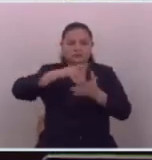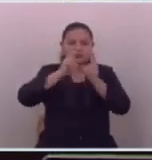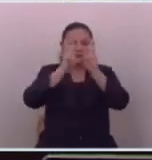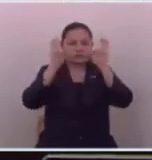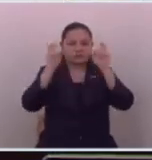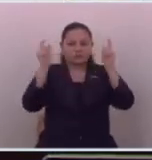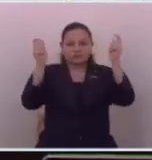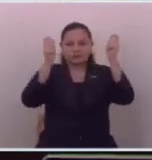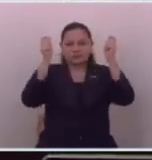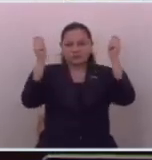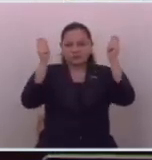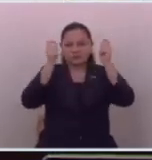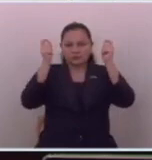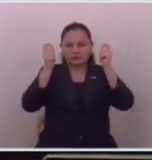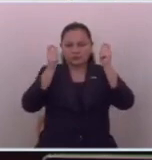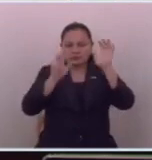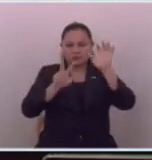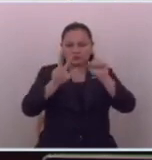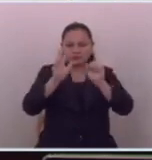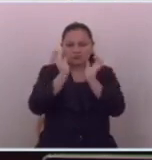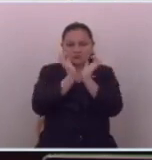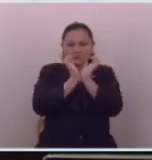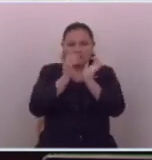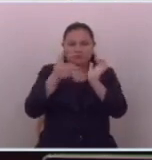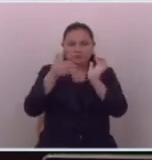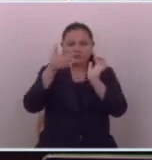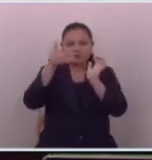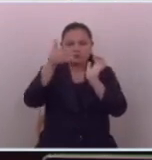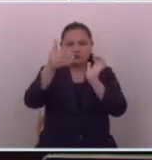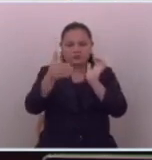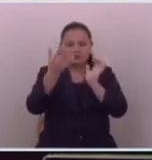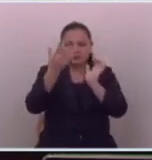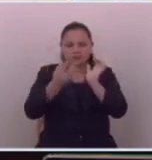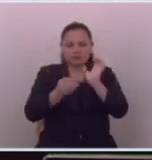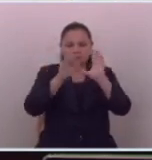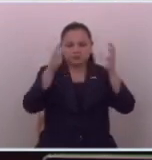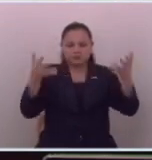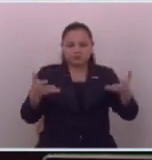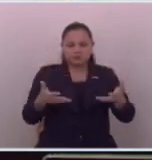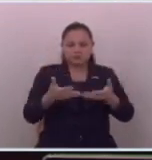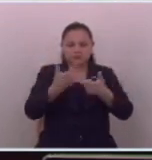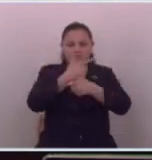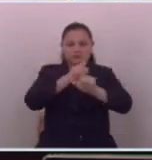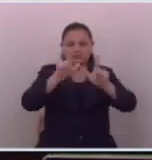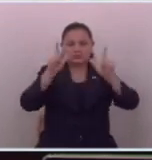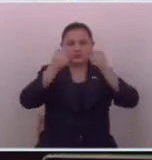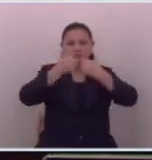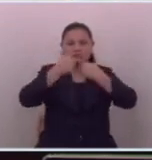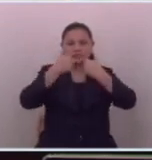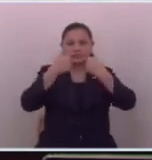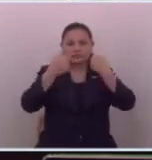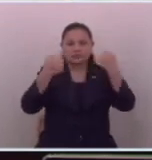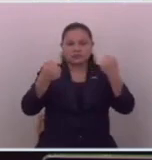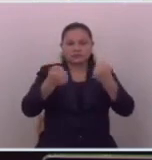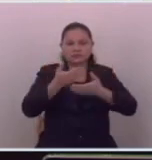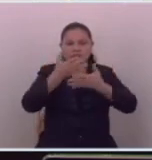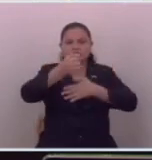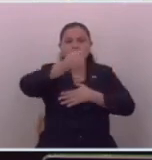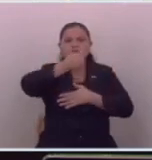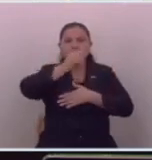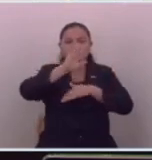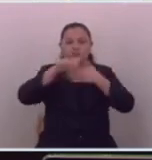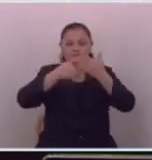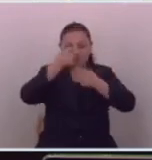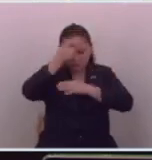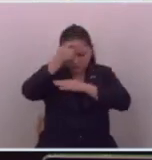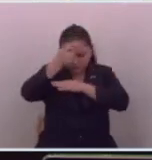marco de celebrarse el 3 de mayo de cada año, Día Mundial de la Libertad de Prensa, en reconocimiento a todas